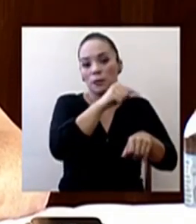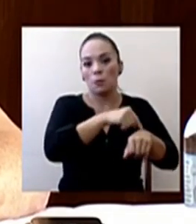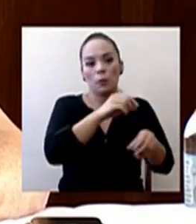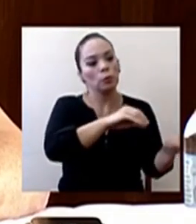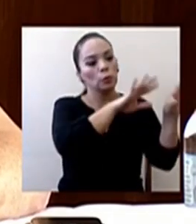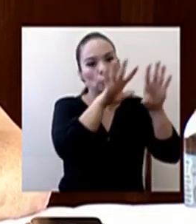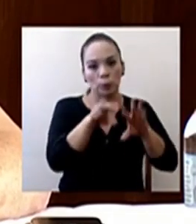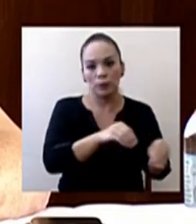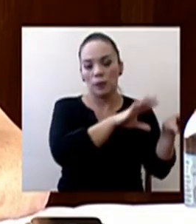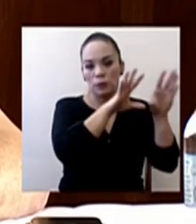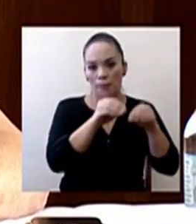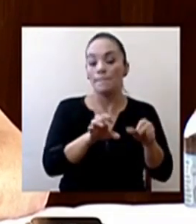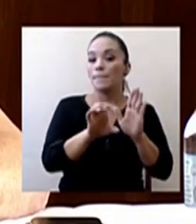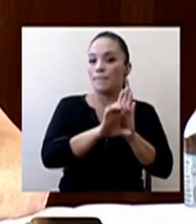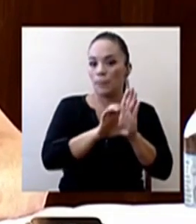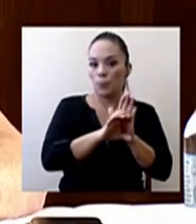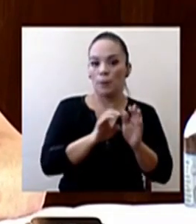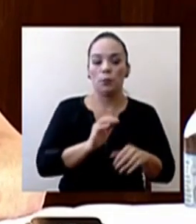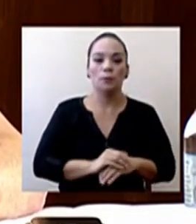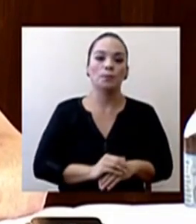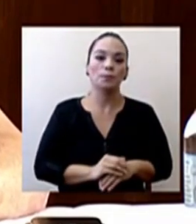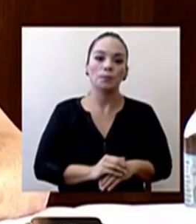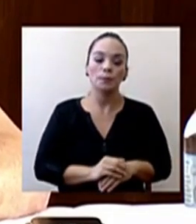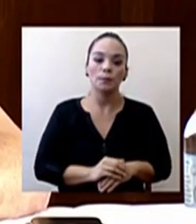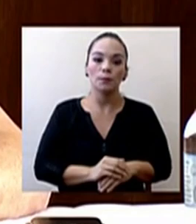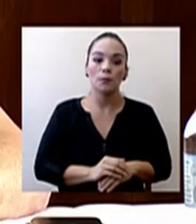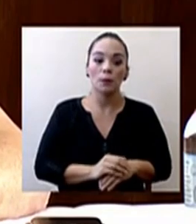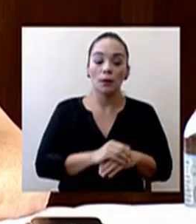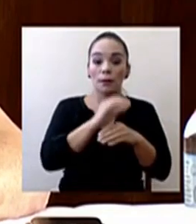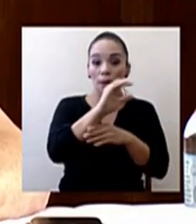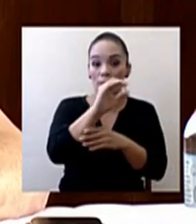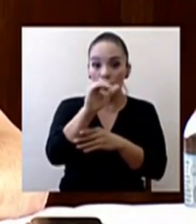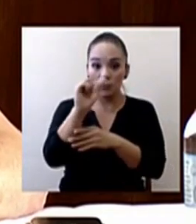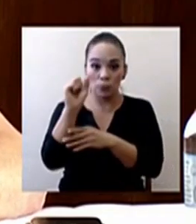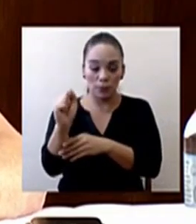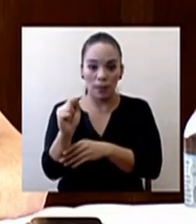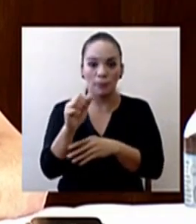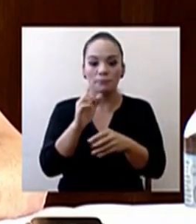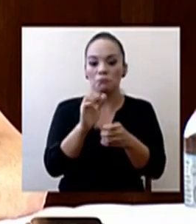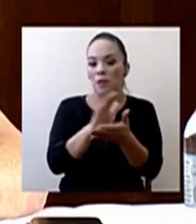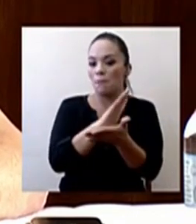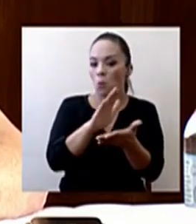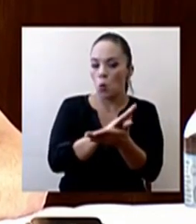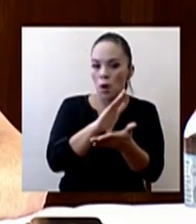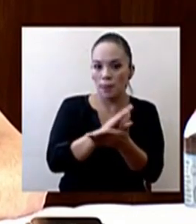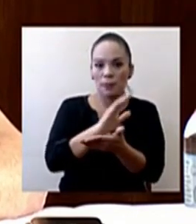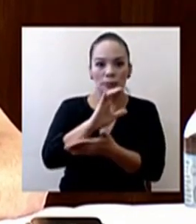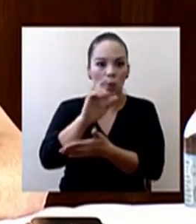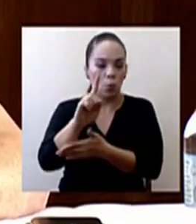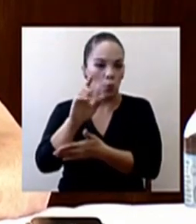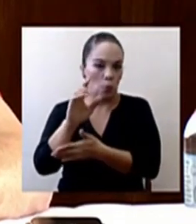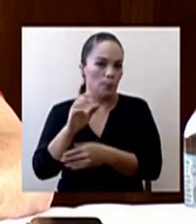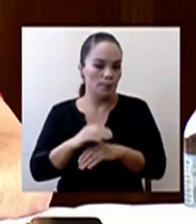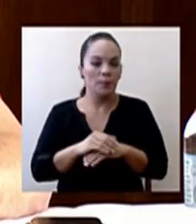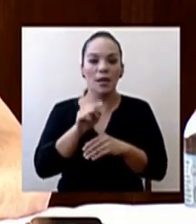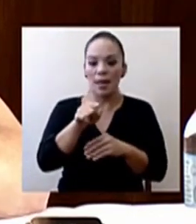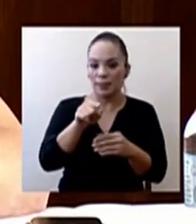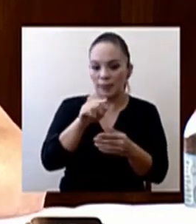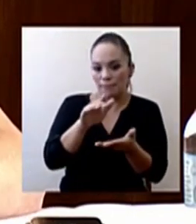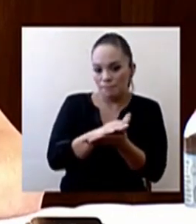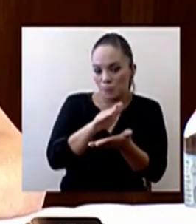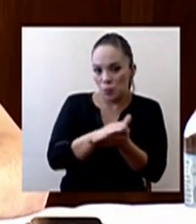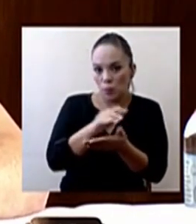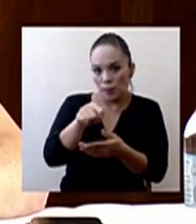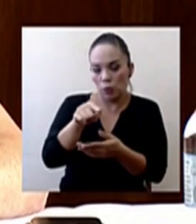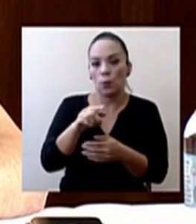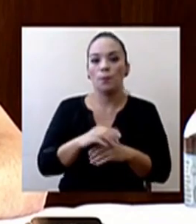Se llega, por ejemplo, de la caja, se emite una boleta V01, un caso sospechoso, y esa muestra o de